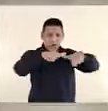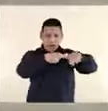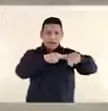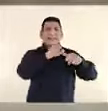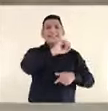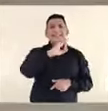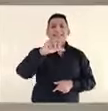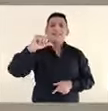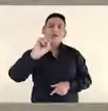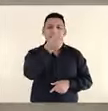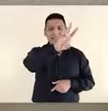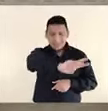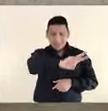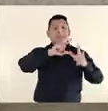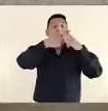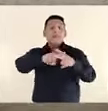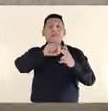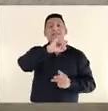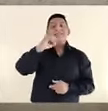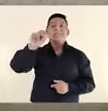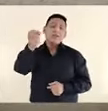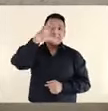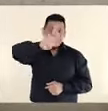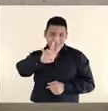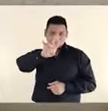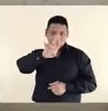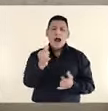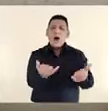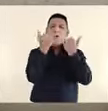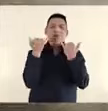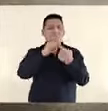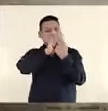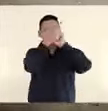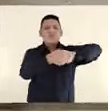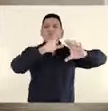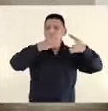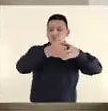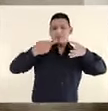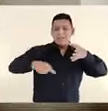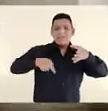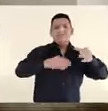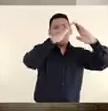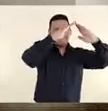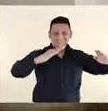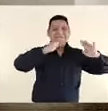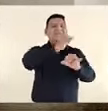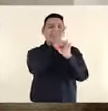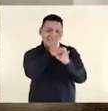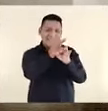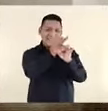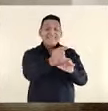este espacio durante el siglo XVI y principios del siglo XVII, hoy convertido en un conjunto religioso con templo,